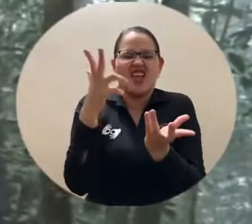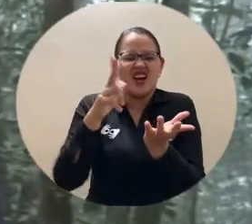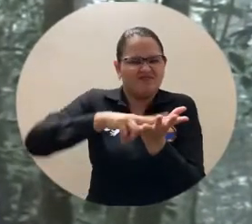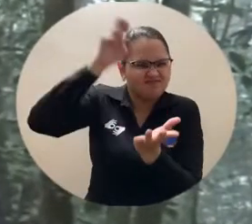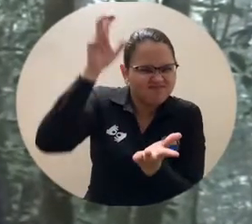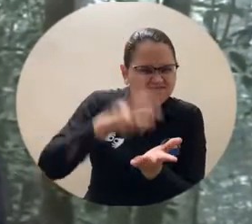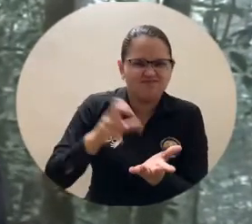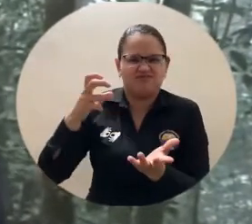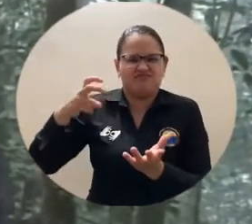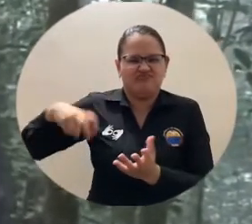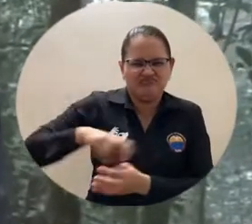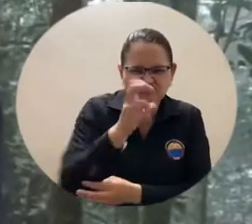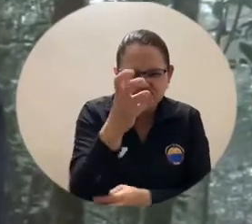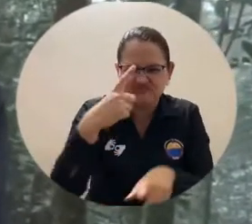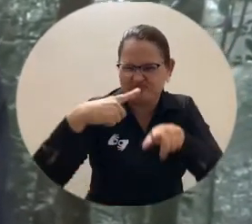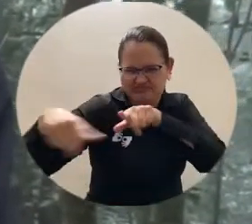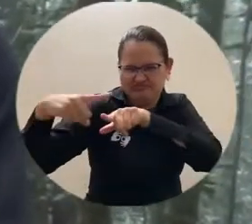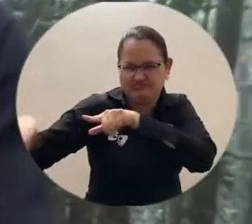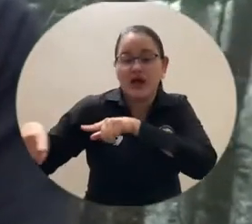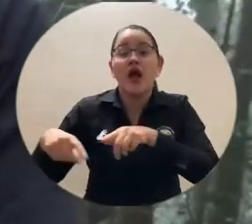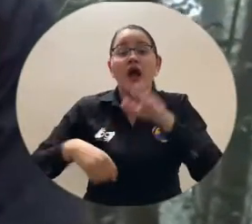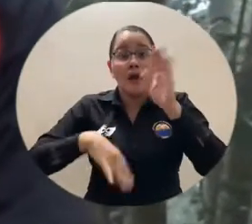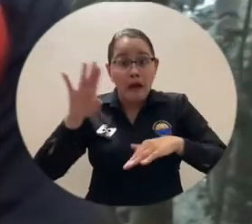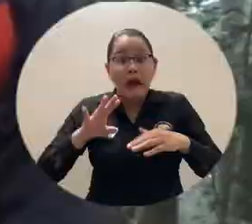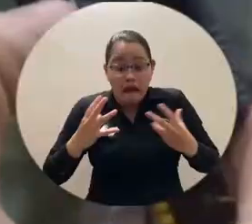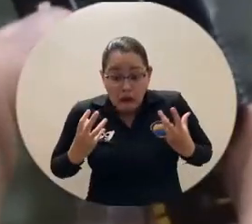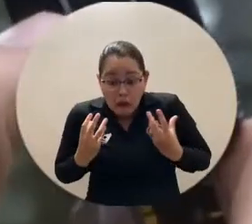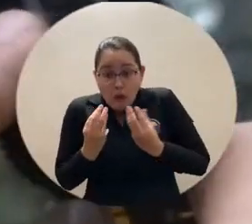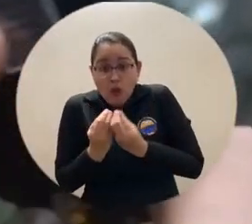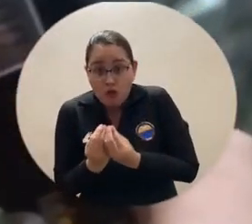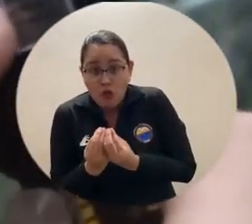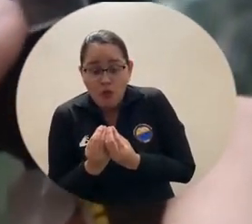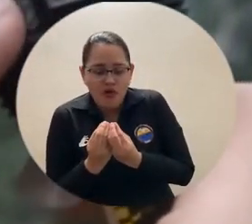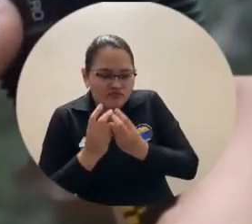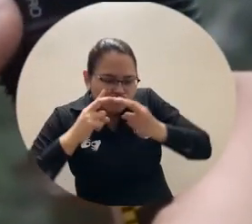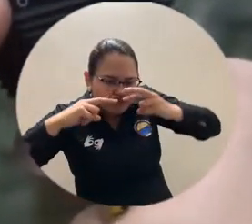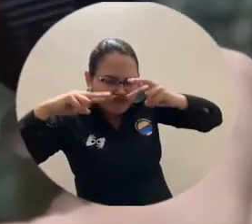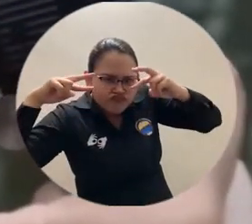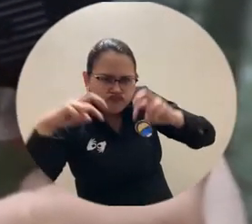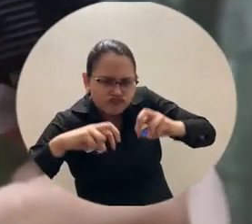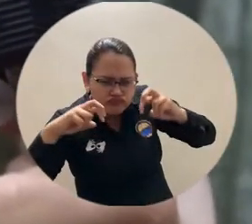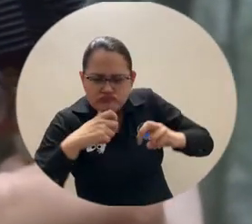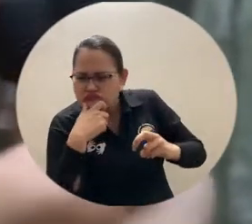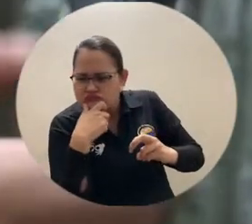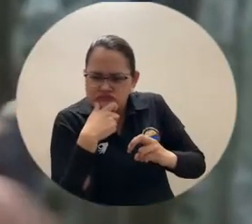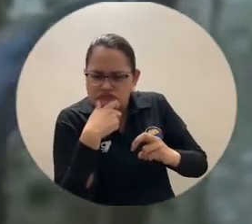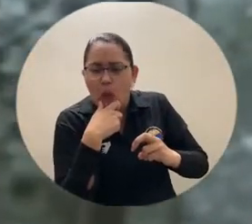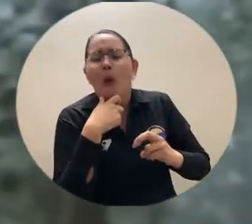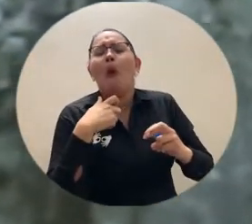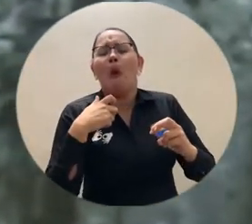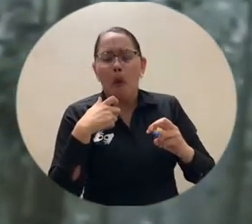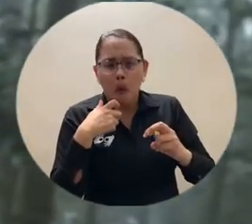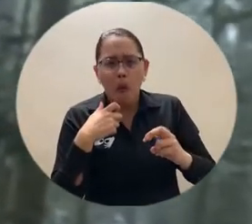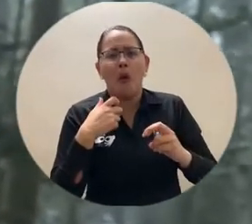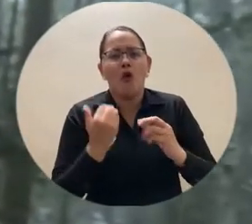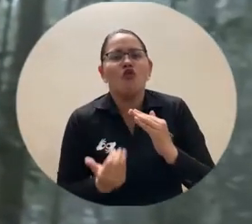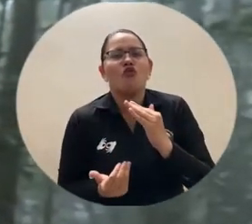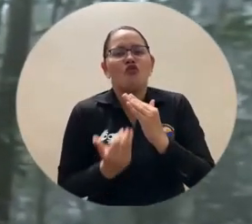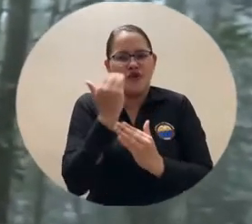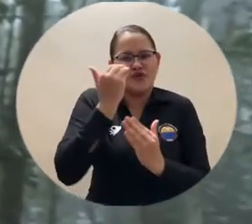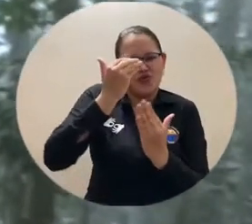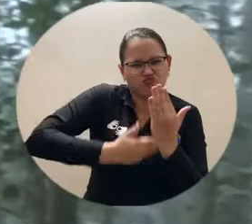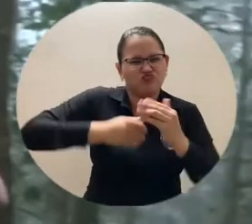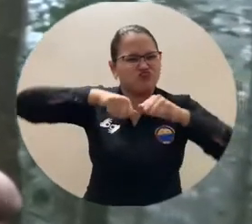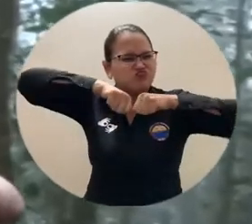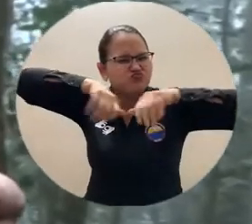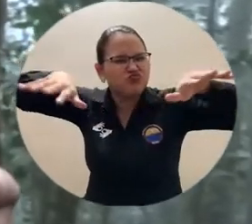Alberto Rueda Solano, junto a su equipo de Jivea, con dos nuevas investigaciones en torno a las ranas arlequines, se sumó a la